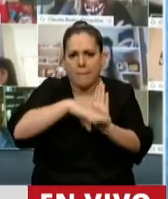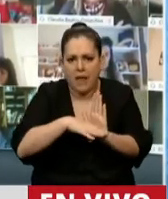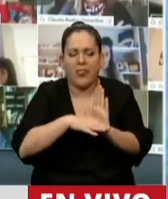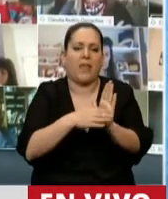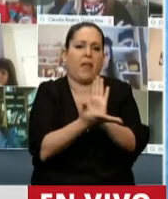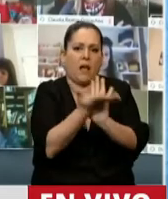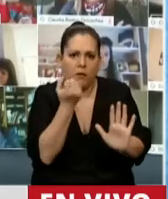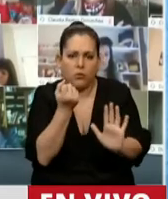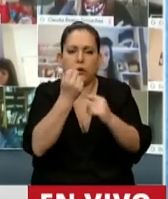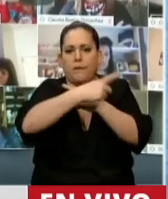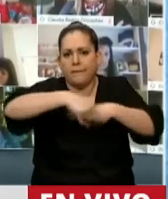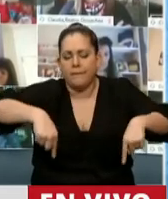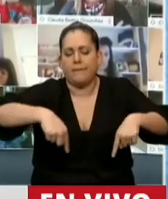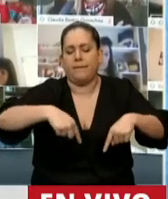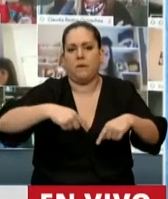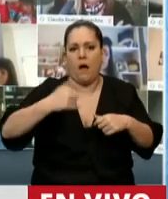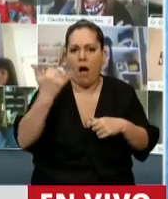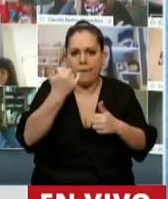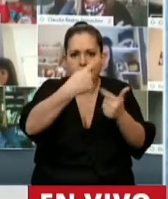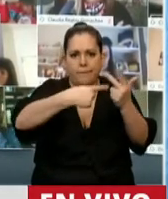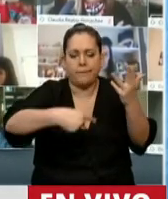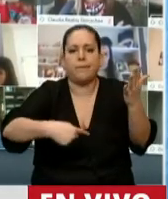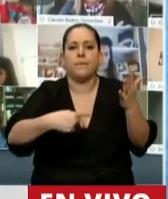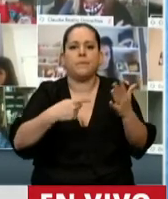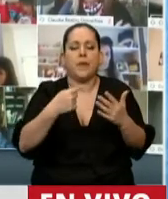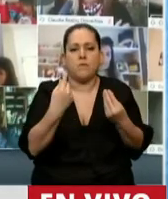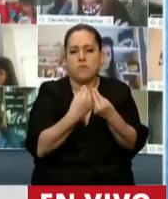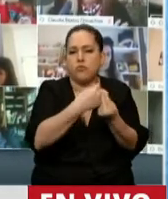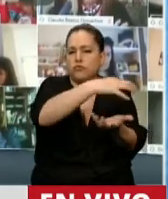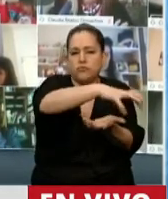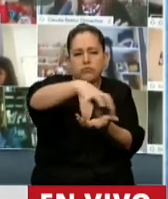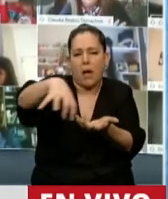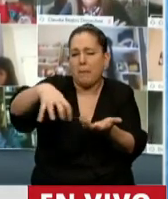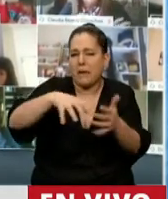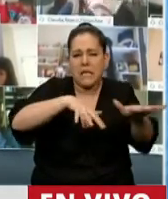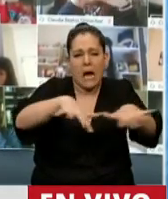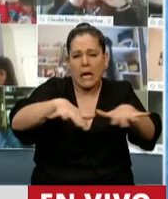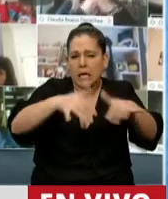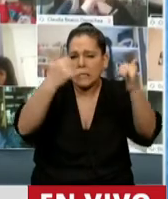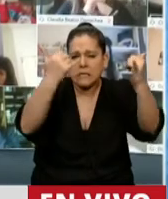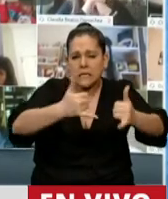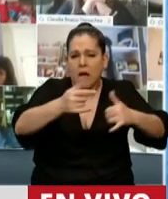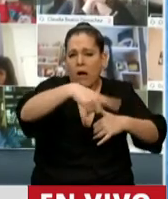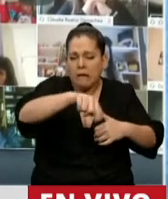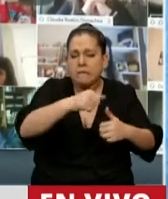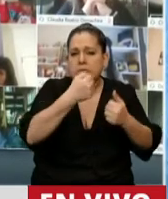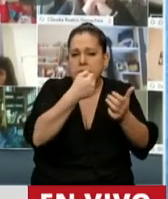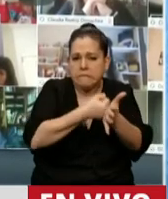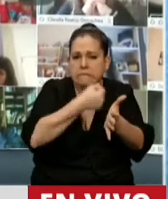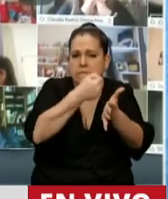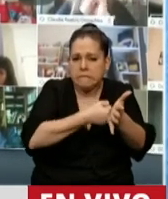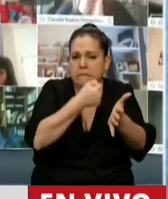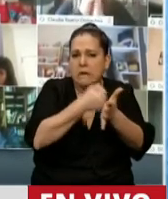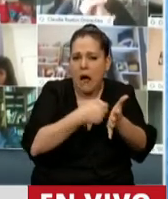inhibiciones, ejecuciones fiscales, etcétera, a las numerosas pymes en crisis que no sin esfuerzo tratan de sobrevivir a la actual